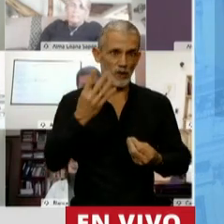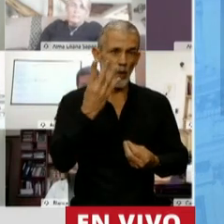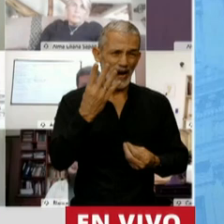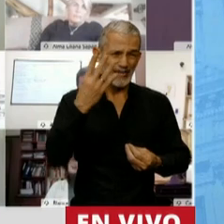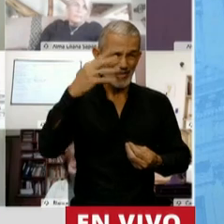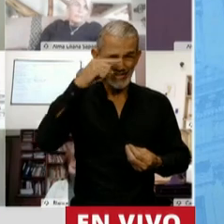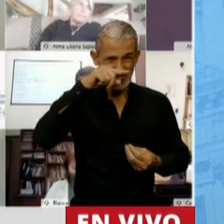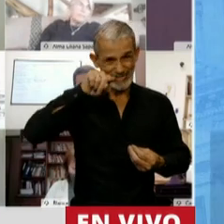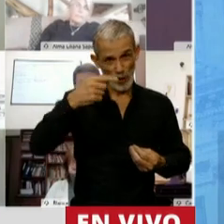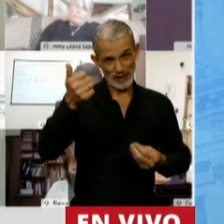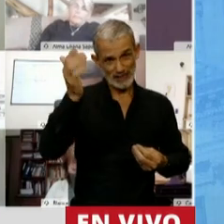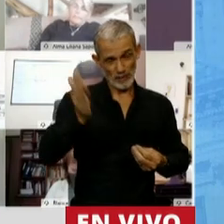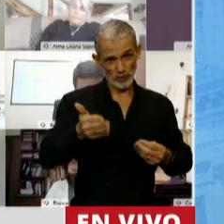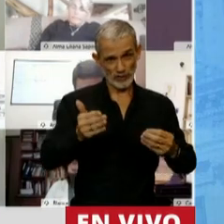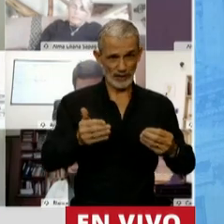47,6.